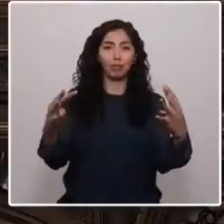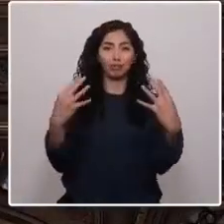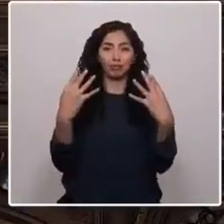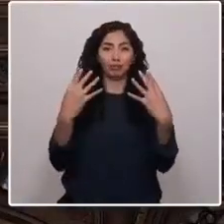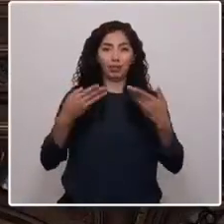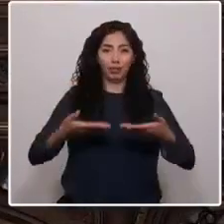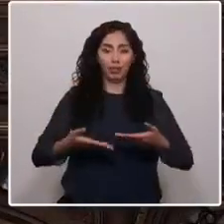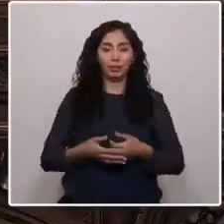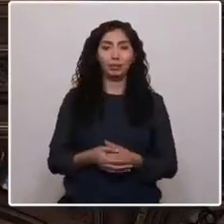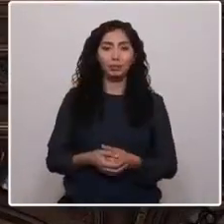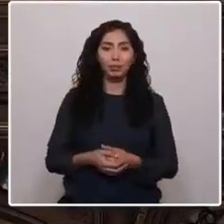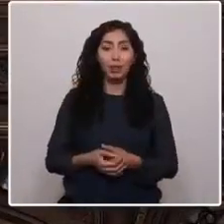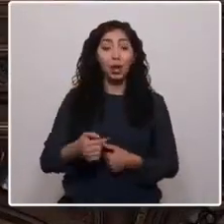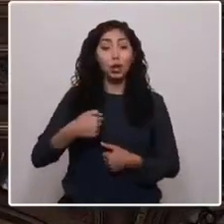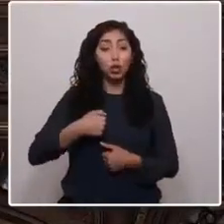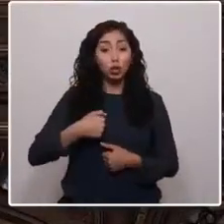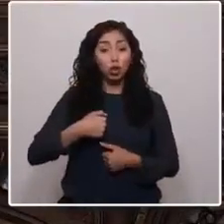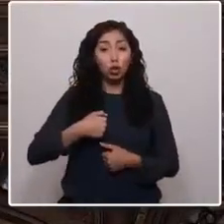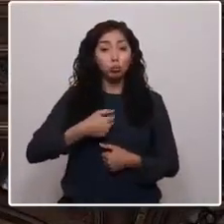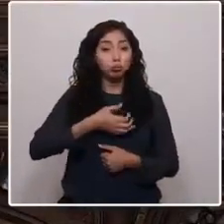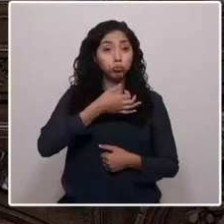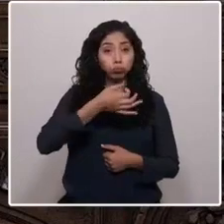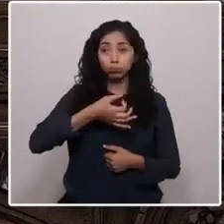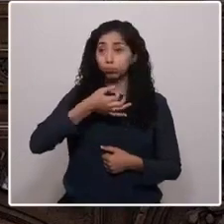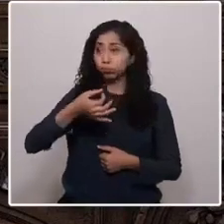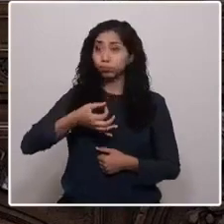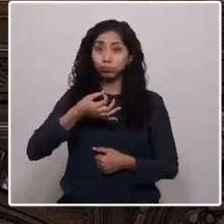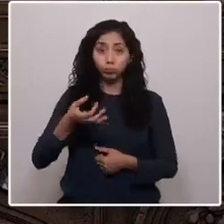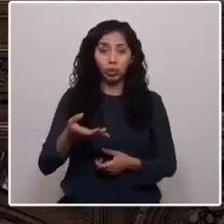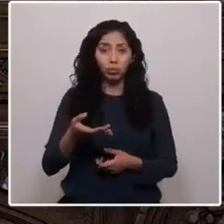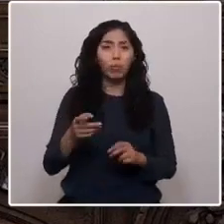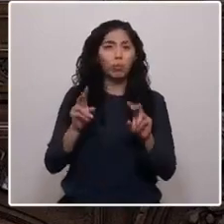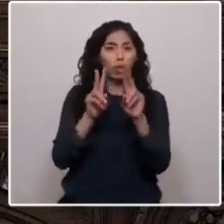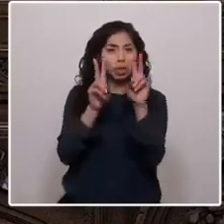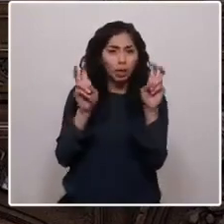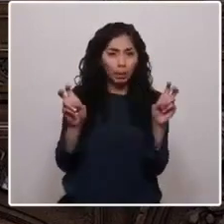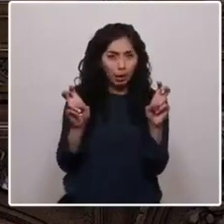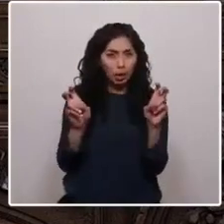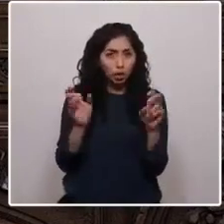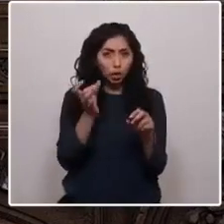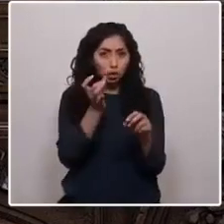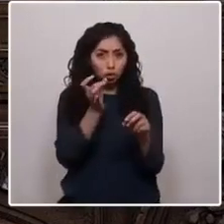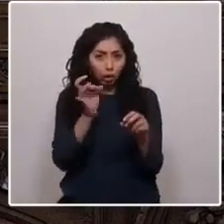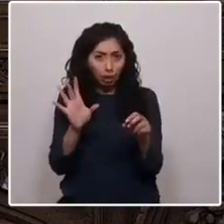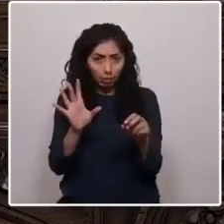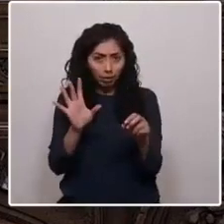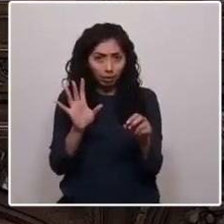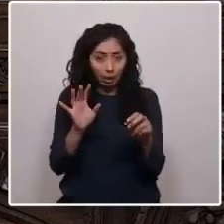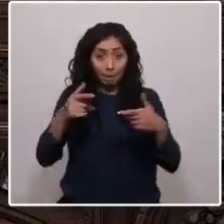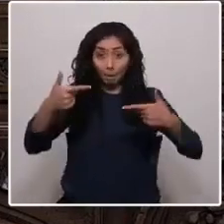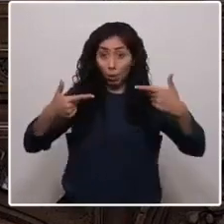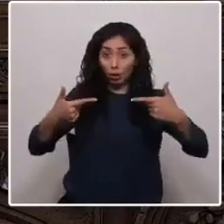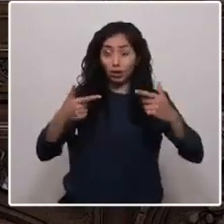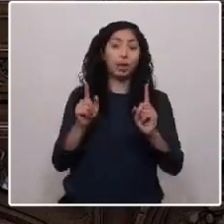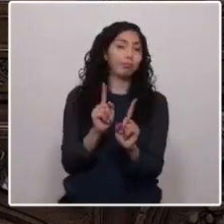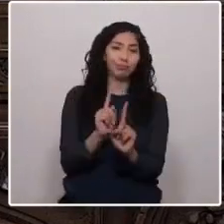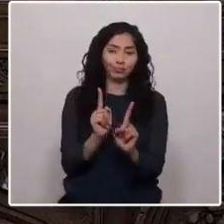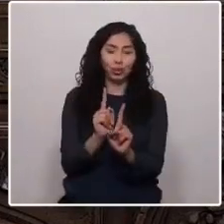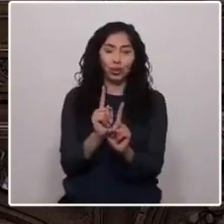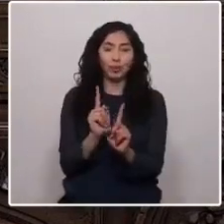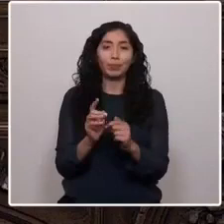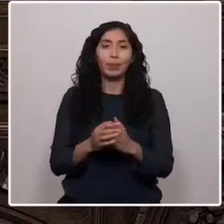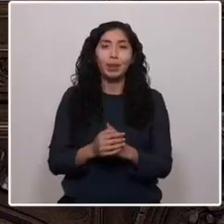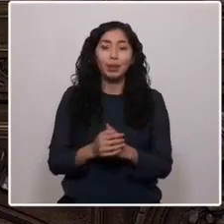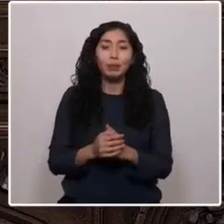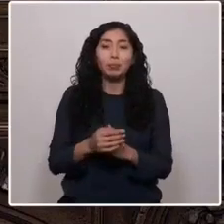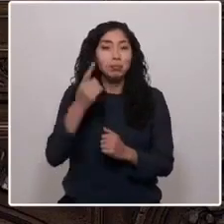Voy a compartir dimensiones que no tienen que ver necesariamente con el universo de la política, sin embargo